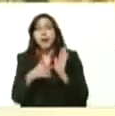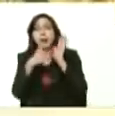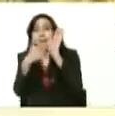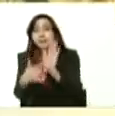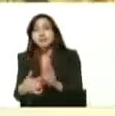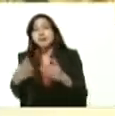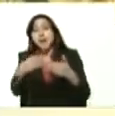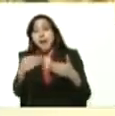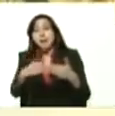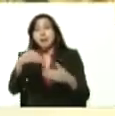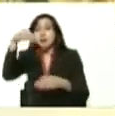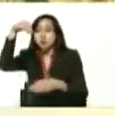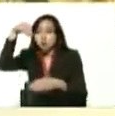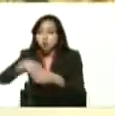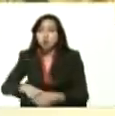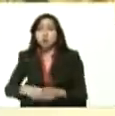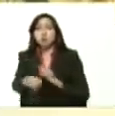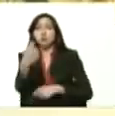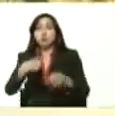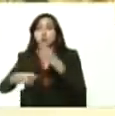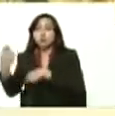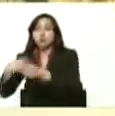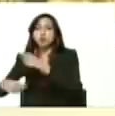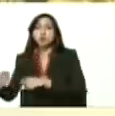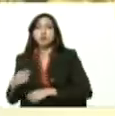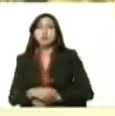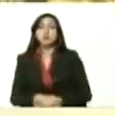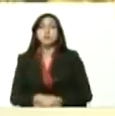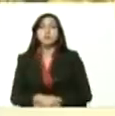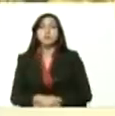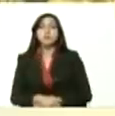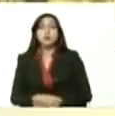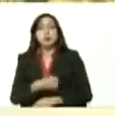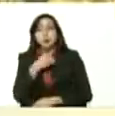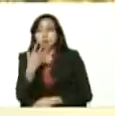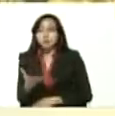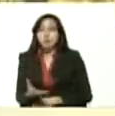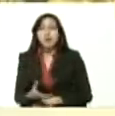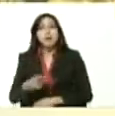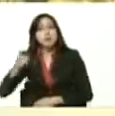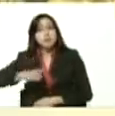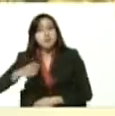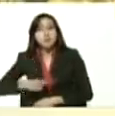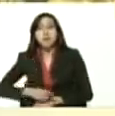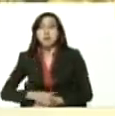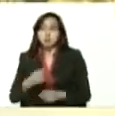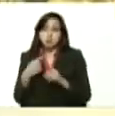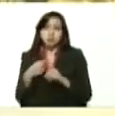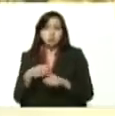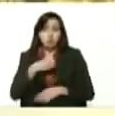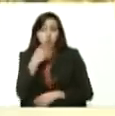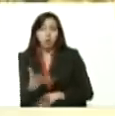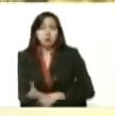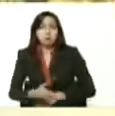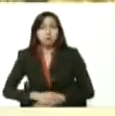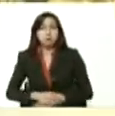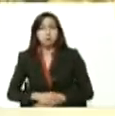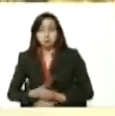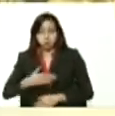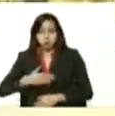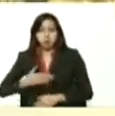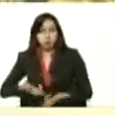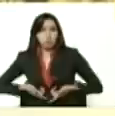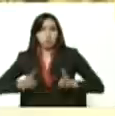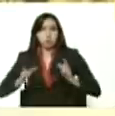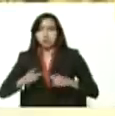divisas en el comercio nacional ha sido una válvula de escape necesaria positiva que he permitido